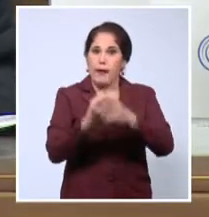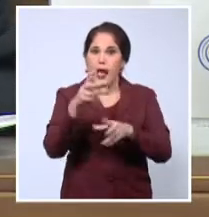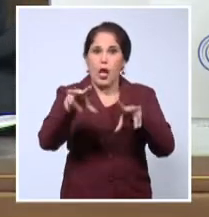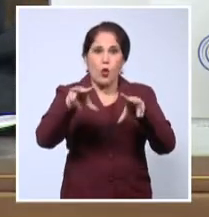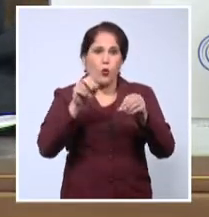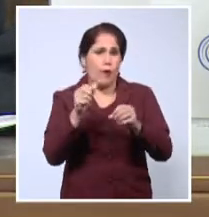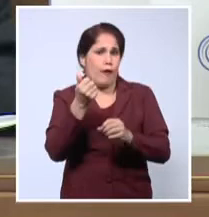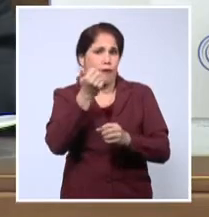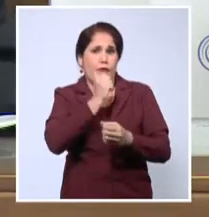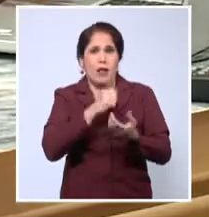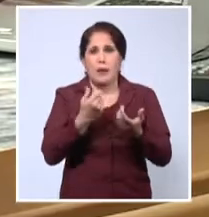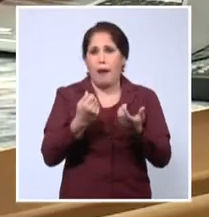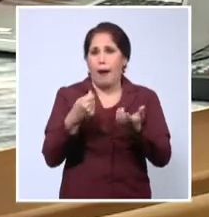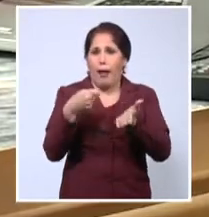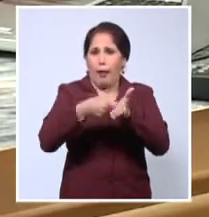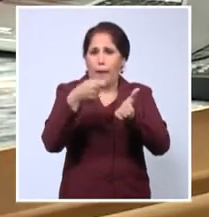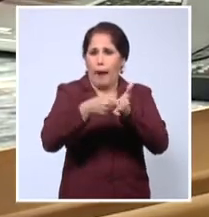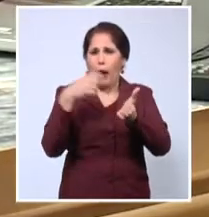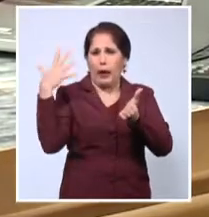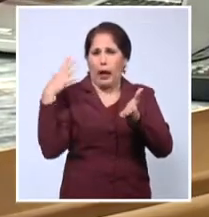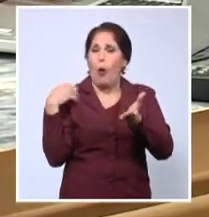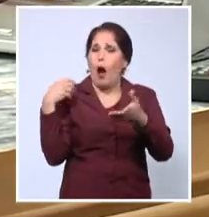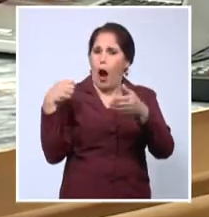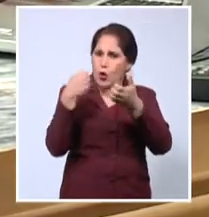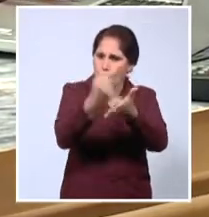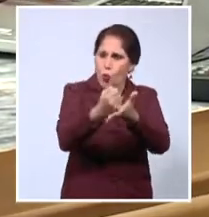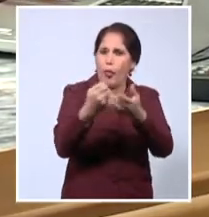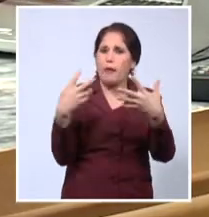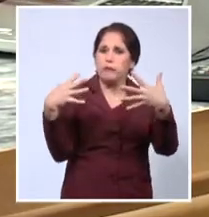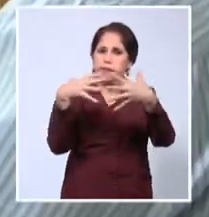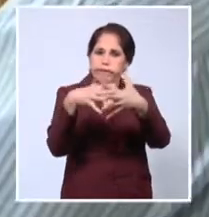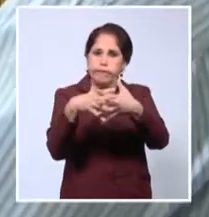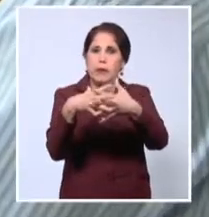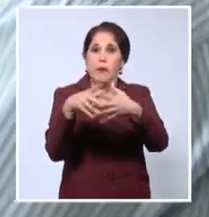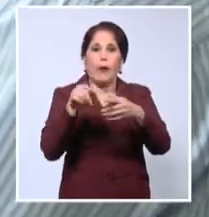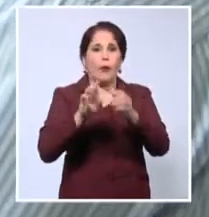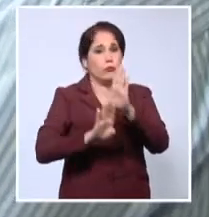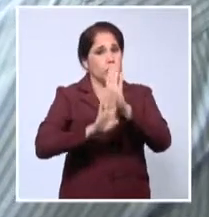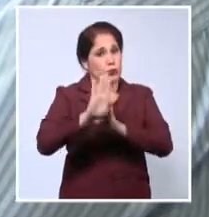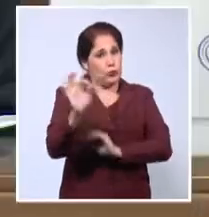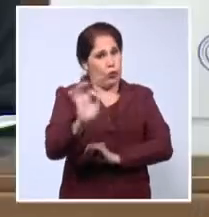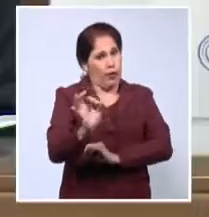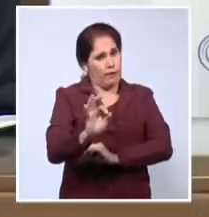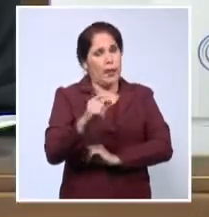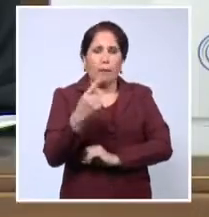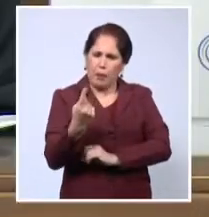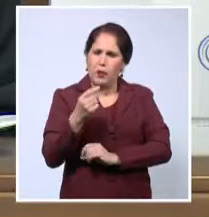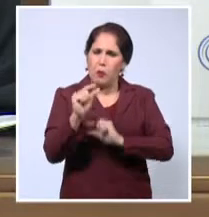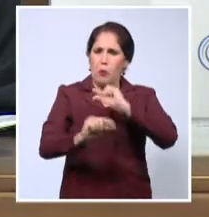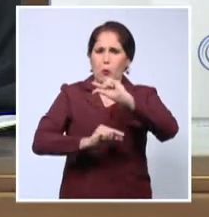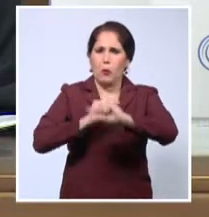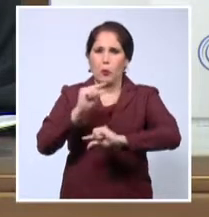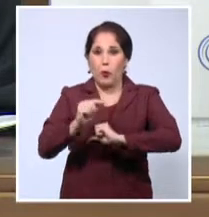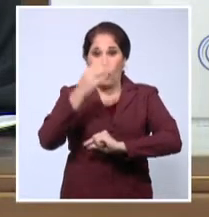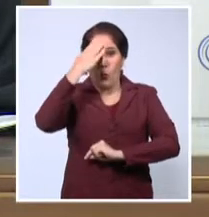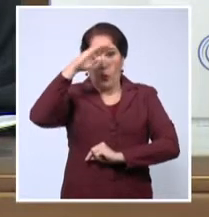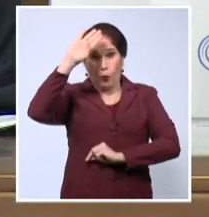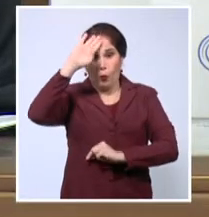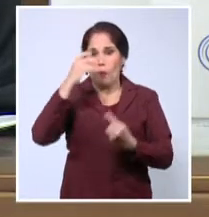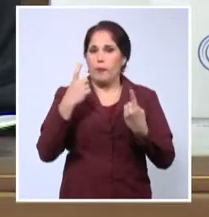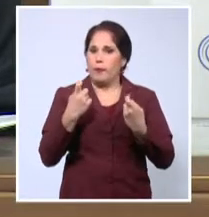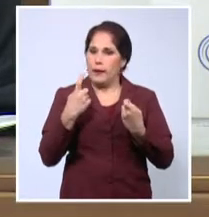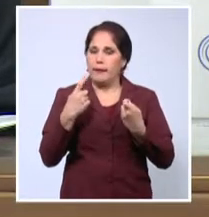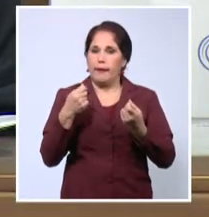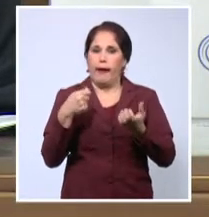facilidades para la inversión extranjera, aunque aún esta política no avanza al ritmo esperado. El país necesita una